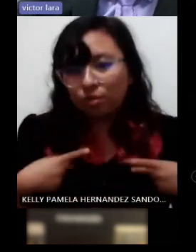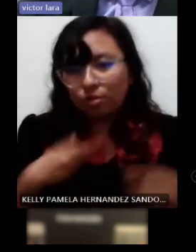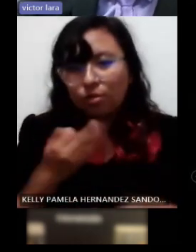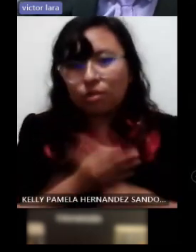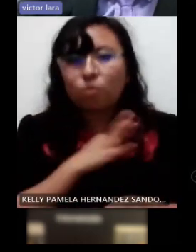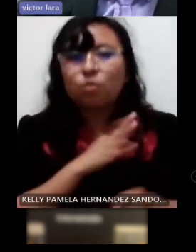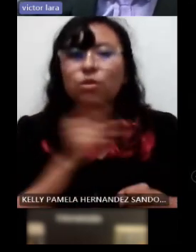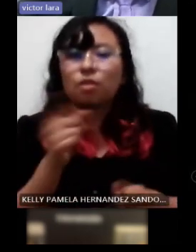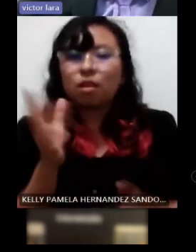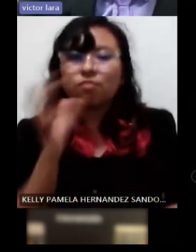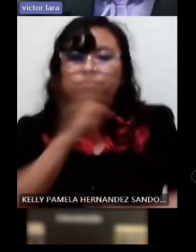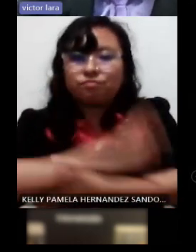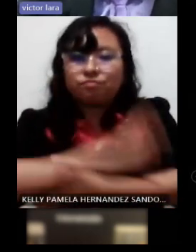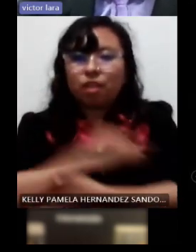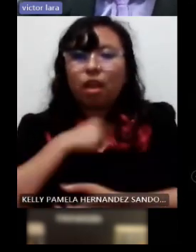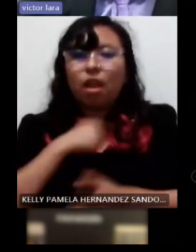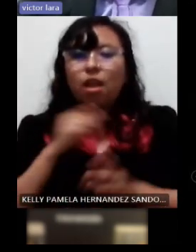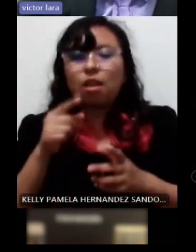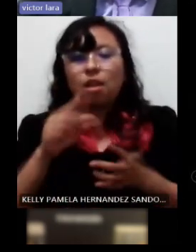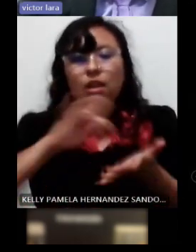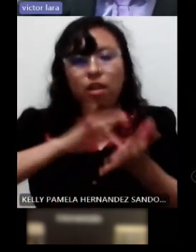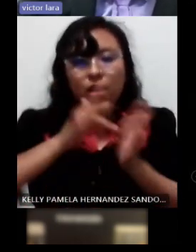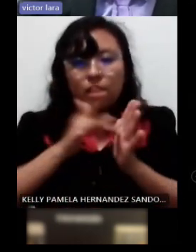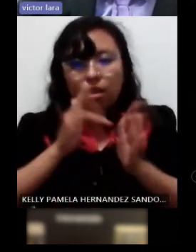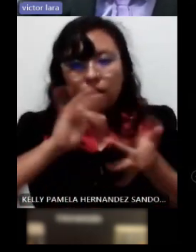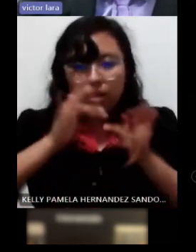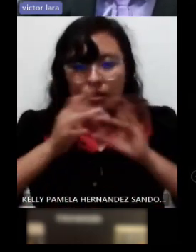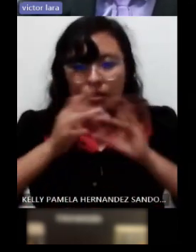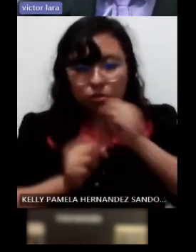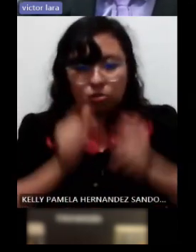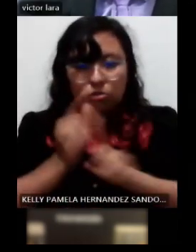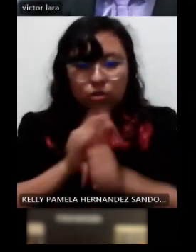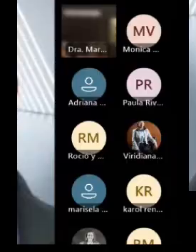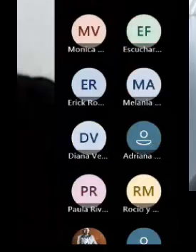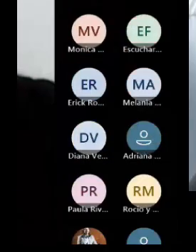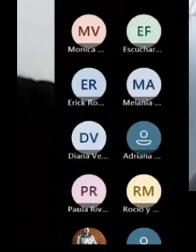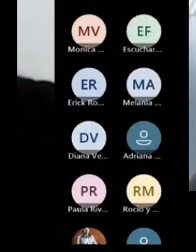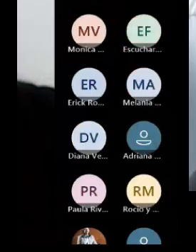cuales colaboro y con muchísimo gusto estoy a su disposición